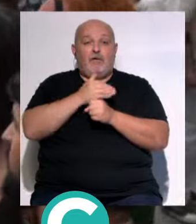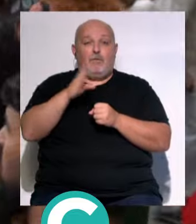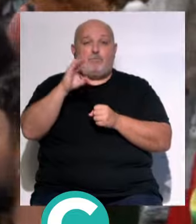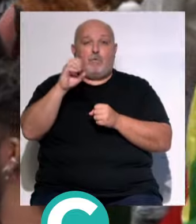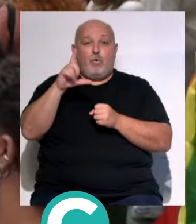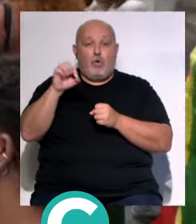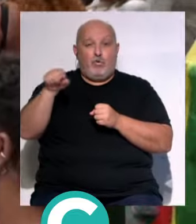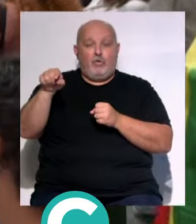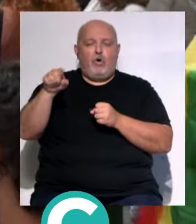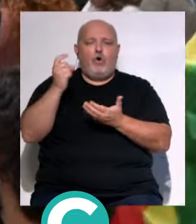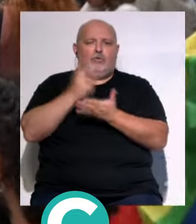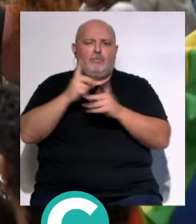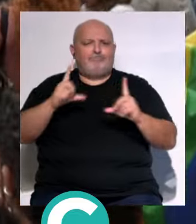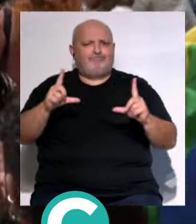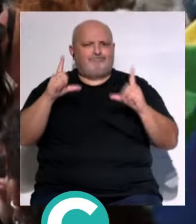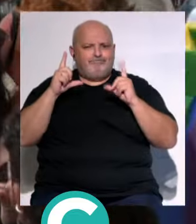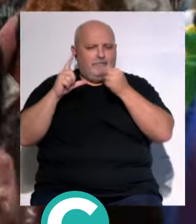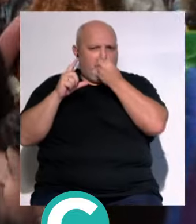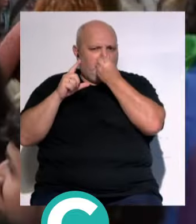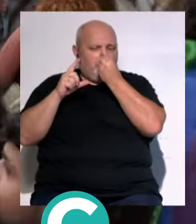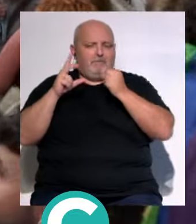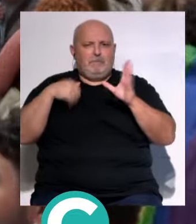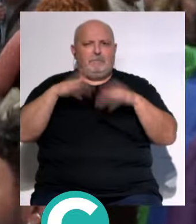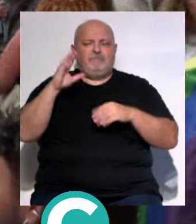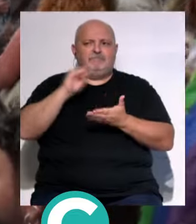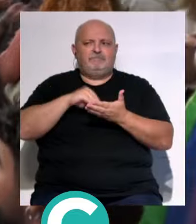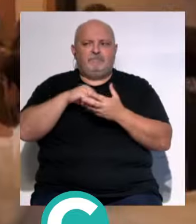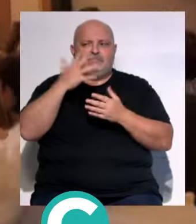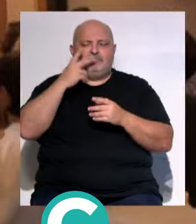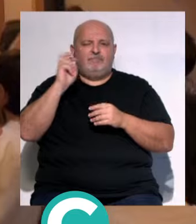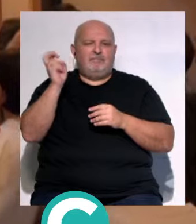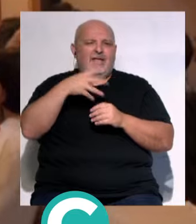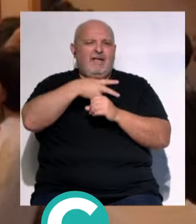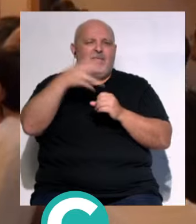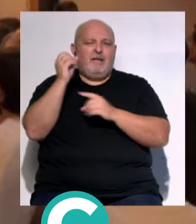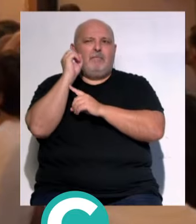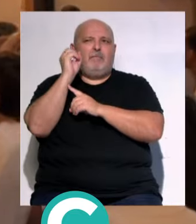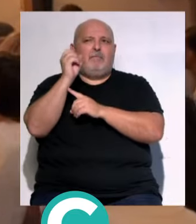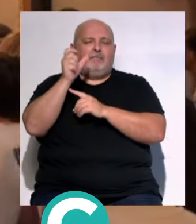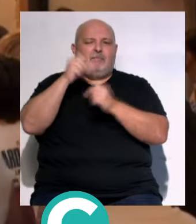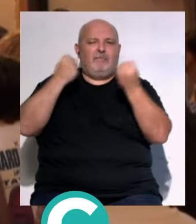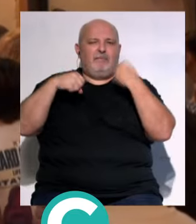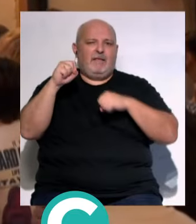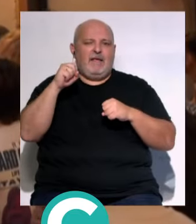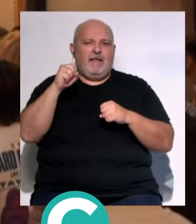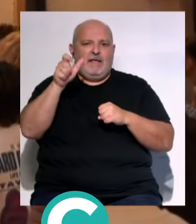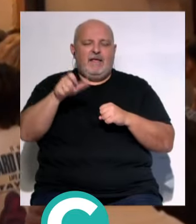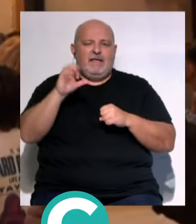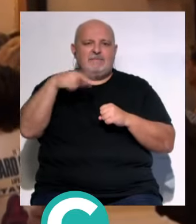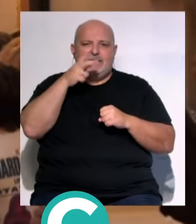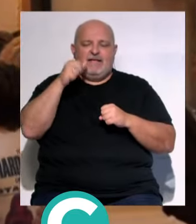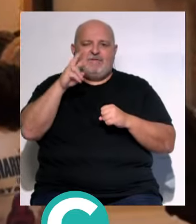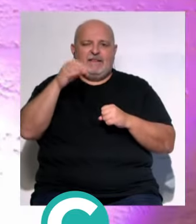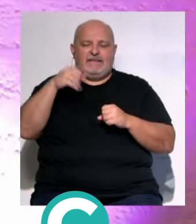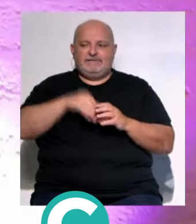protagonista del Orgullo... ...un Pópulo que se tiñó... ...más que nunca de color arcoiris... ...en el pregón de la artista gaditana... ...Samantha